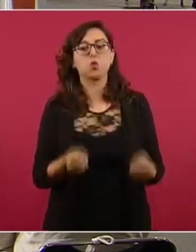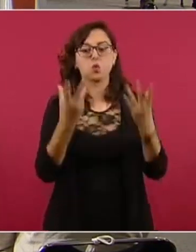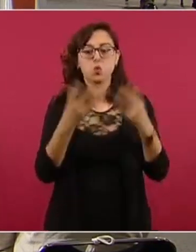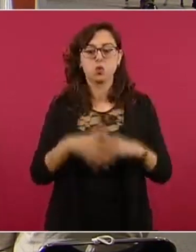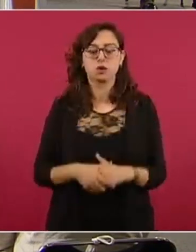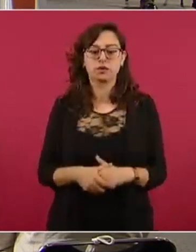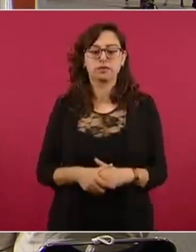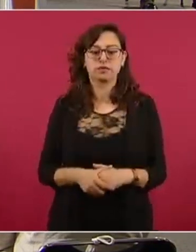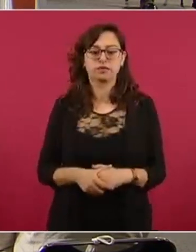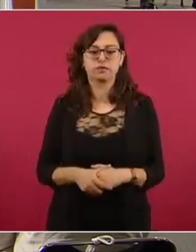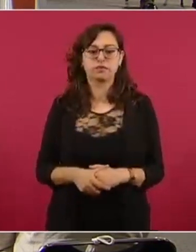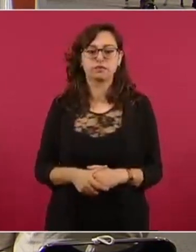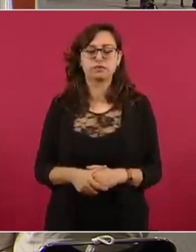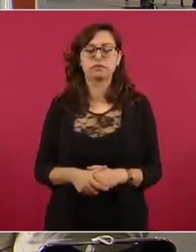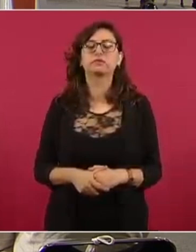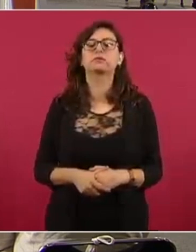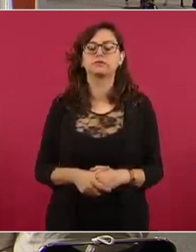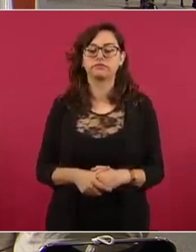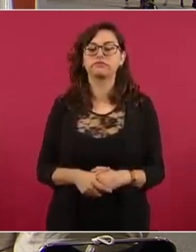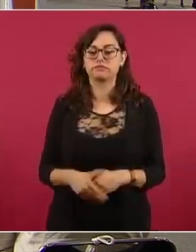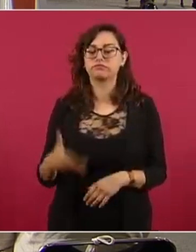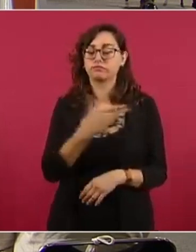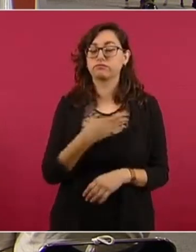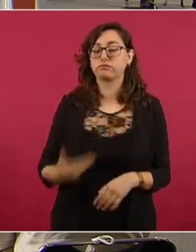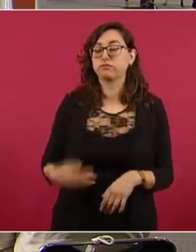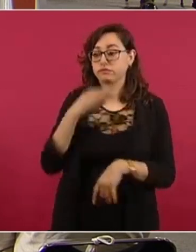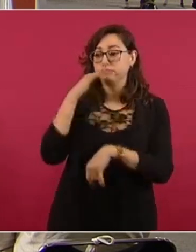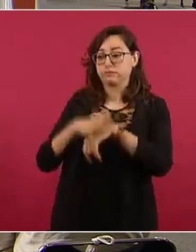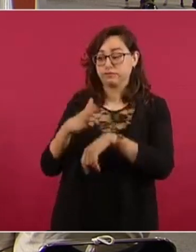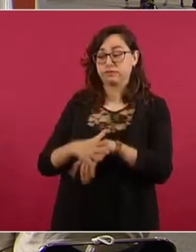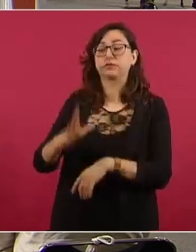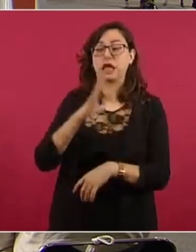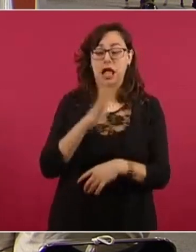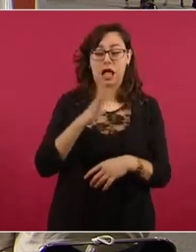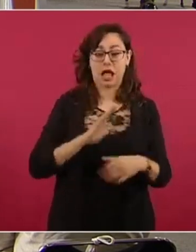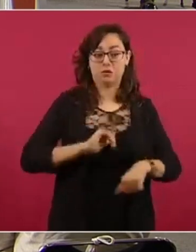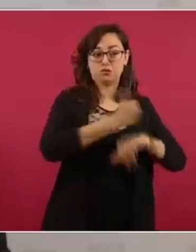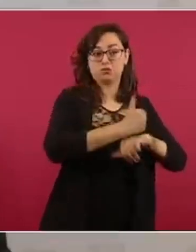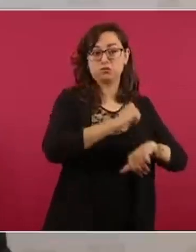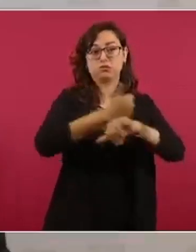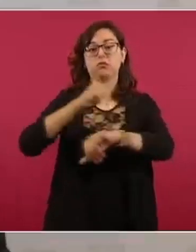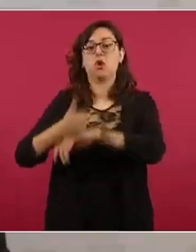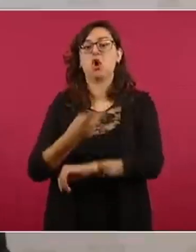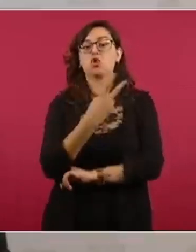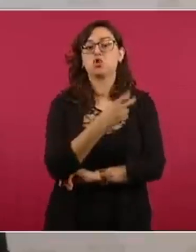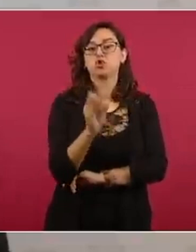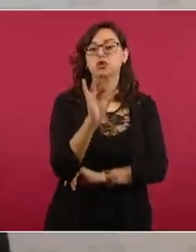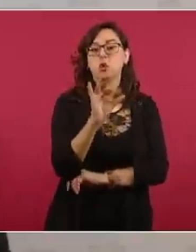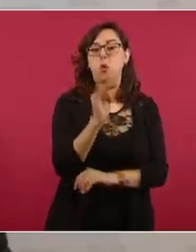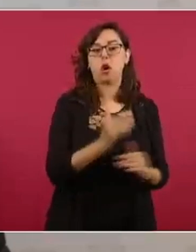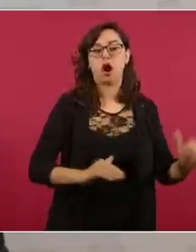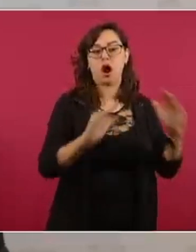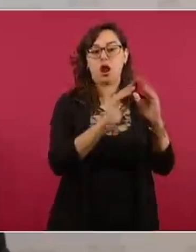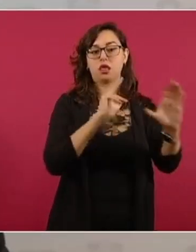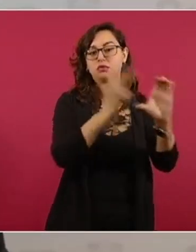instalaron. Sí, señor presidente, se instalaron 240 albergues o refugios